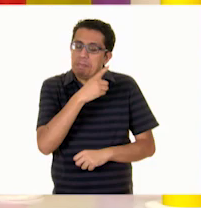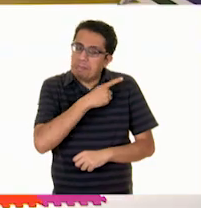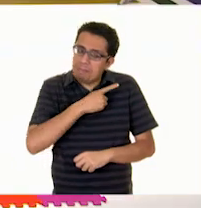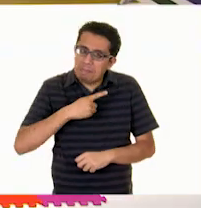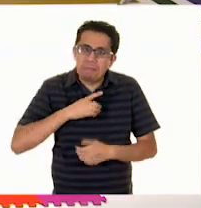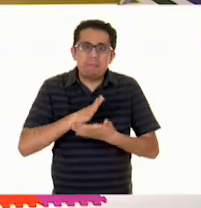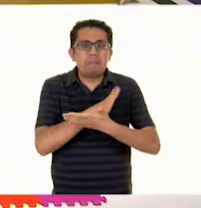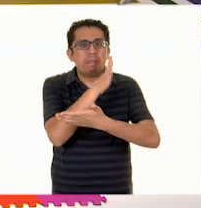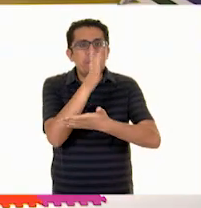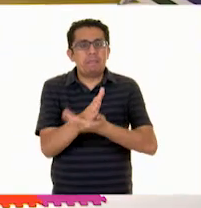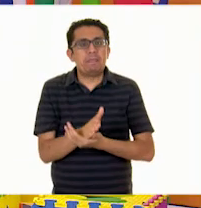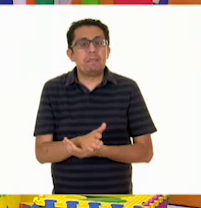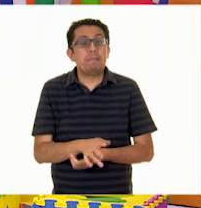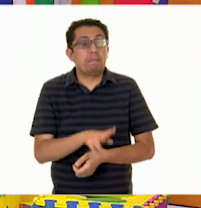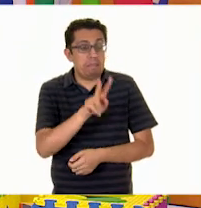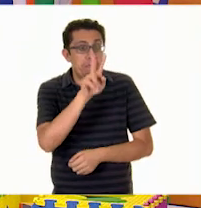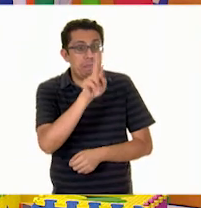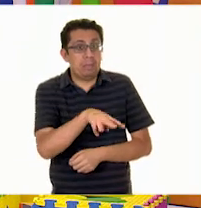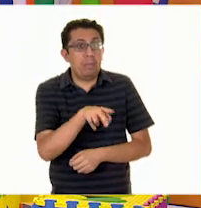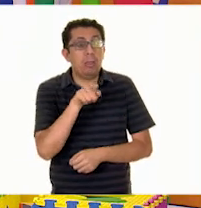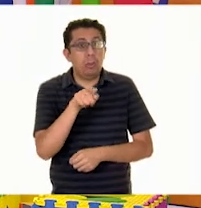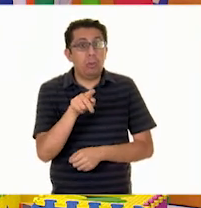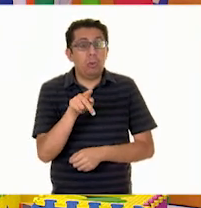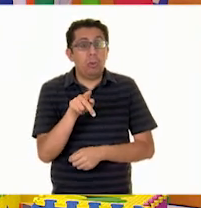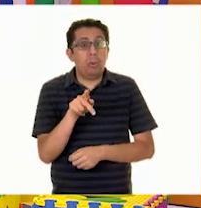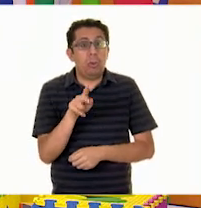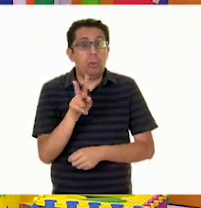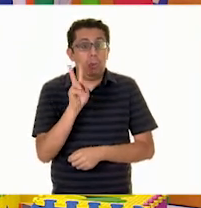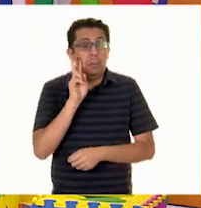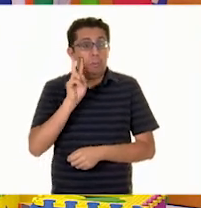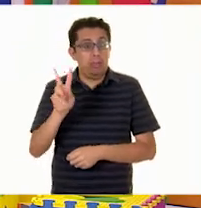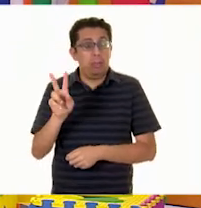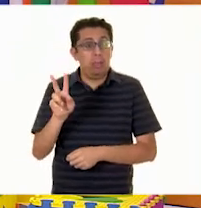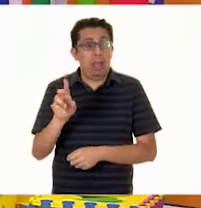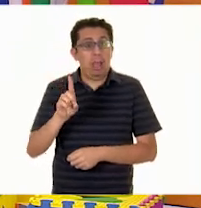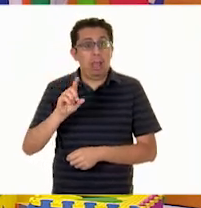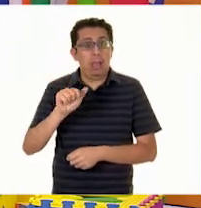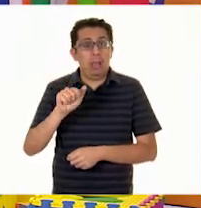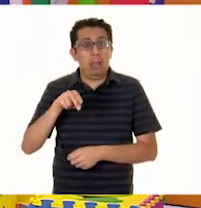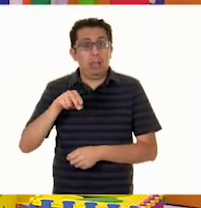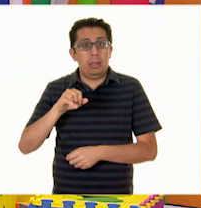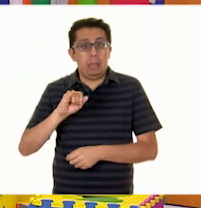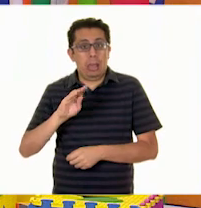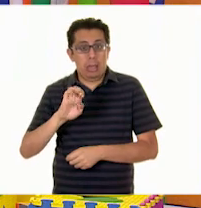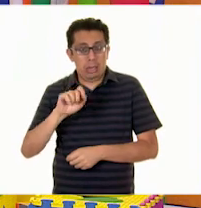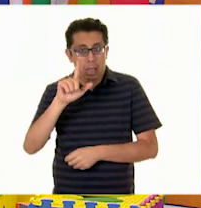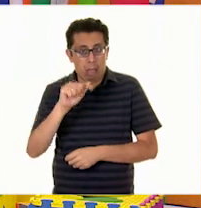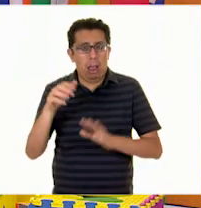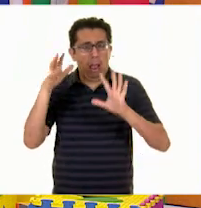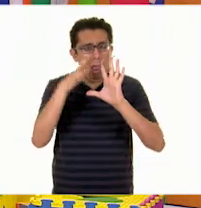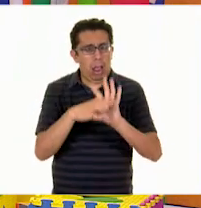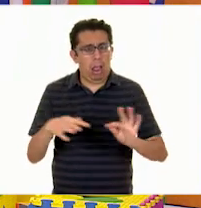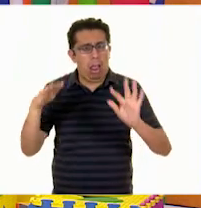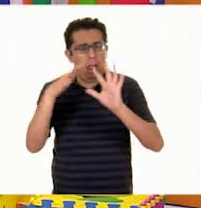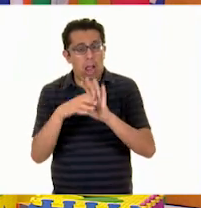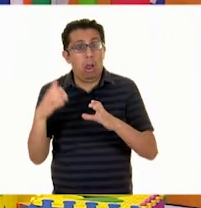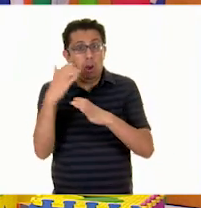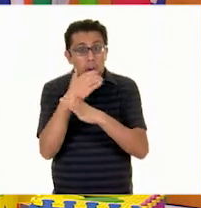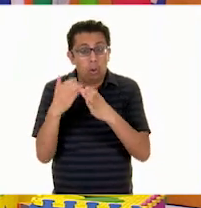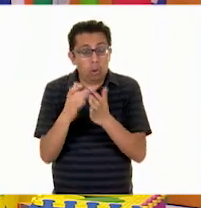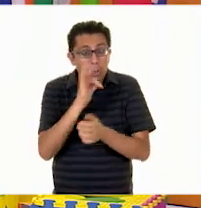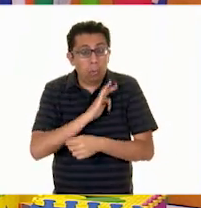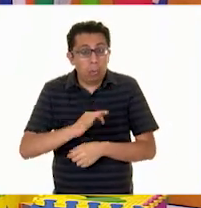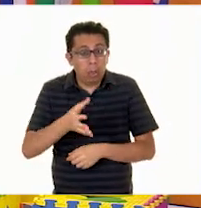Claro que sí, Erick. ¿Te diste cuenta todo lo que nos comentó Daniela? Sí. Todo lo que podemos aprender en un